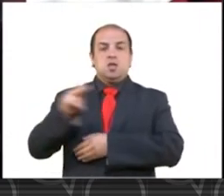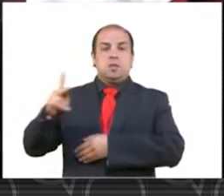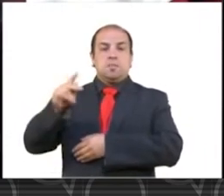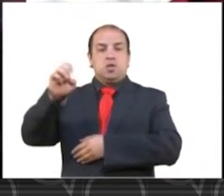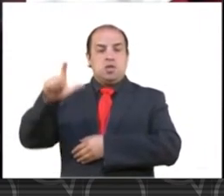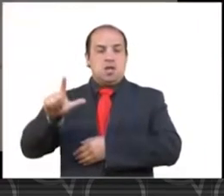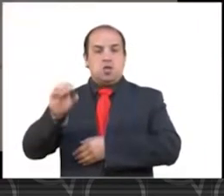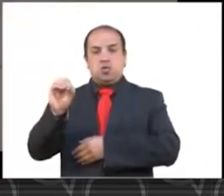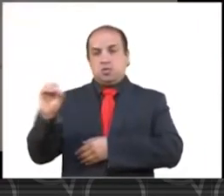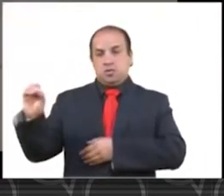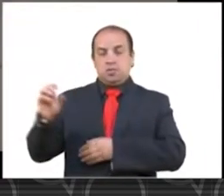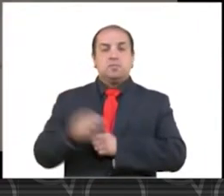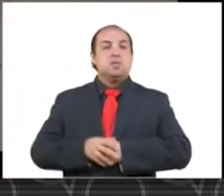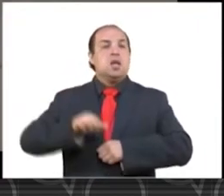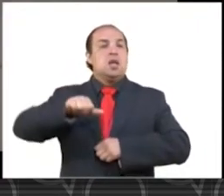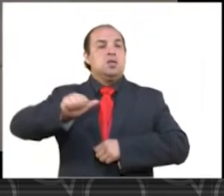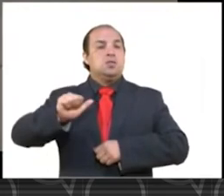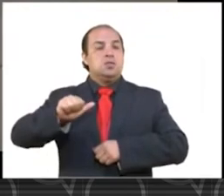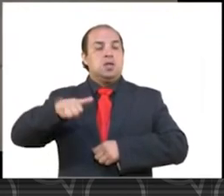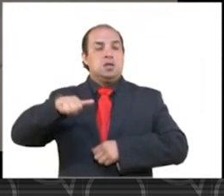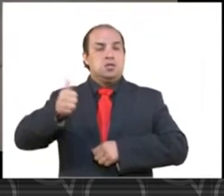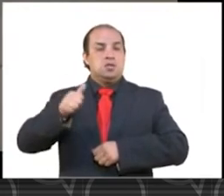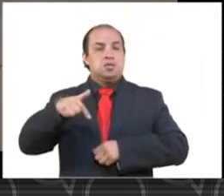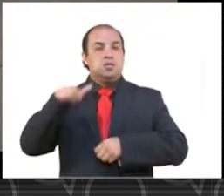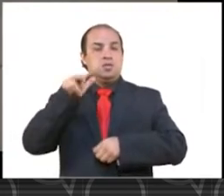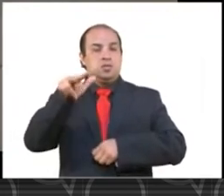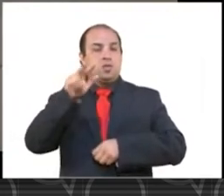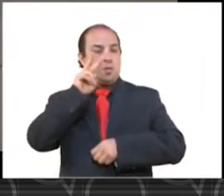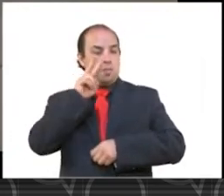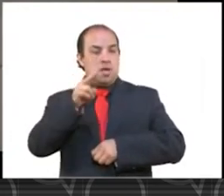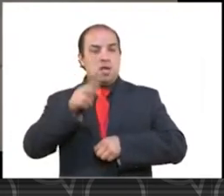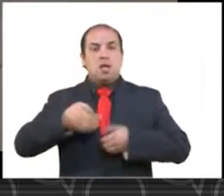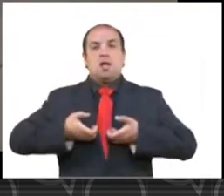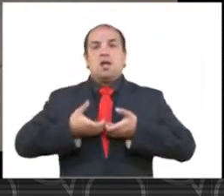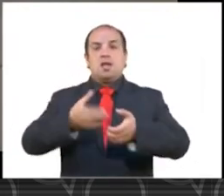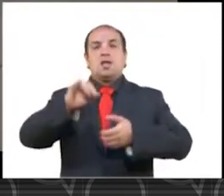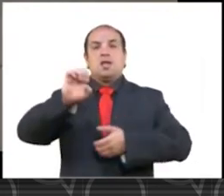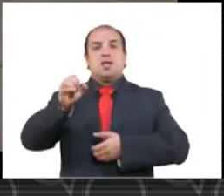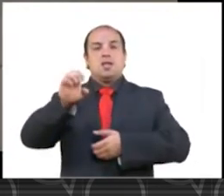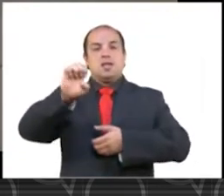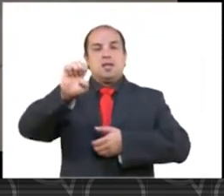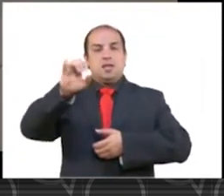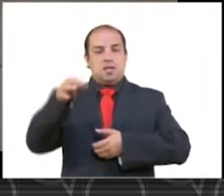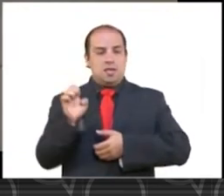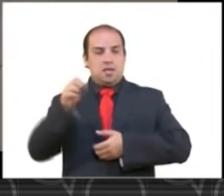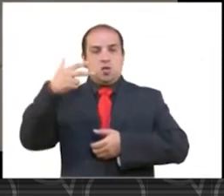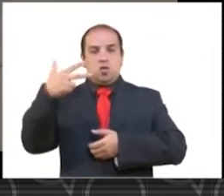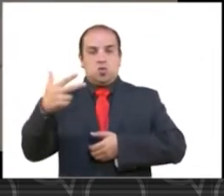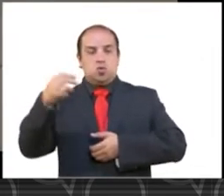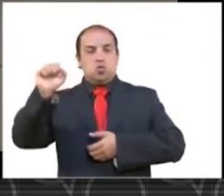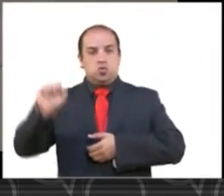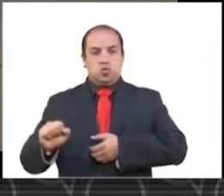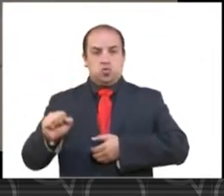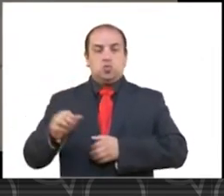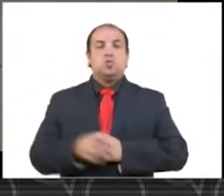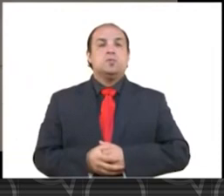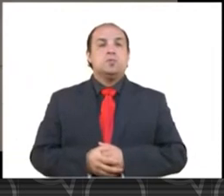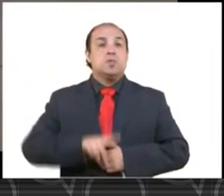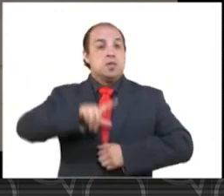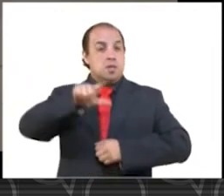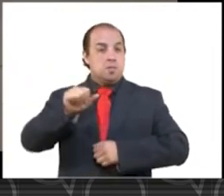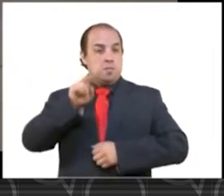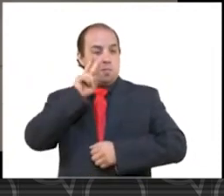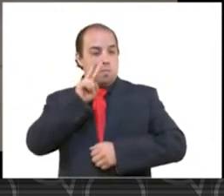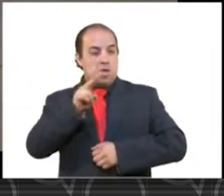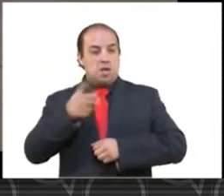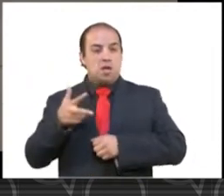al Oriente. A las 11.18 se le observa sobre Eje 8 Sur entre Coyoacán y Amores. El seguimiento nos permitió